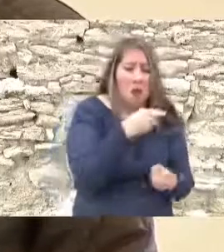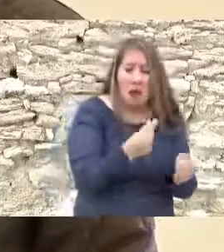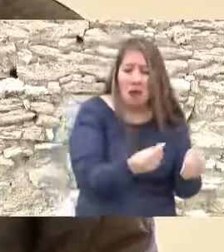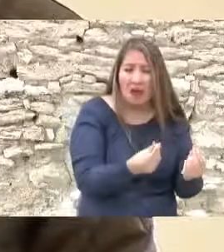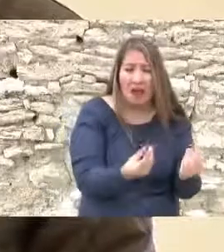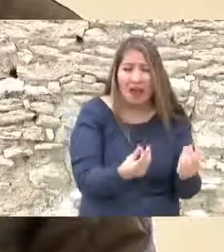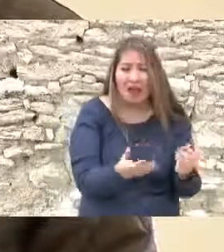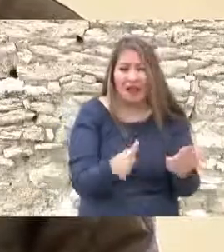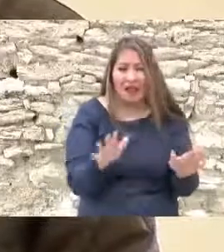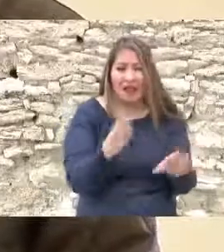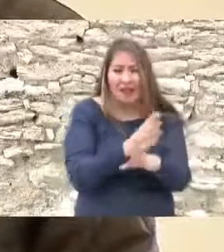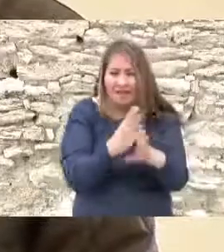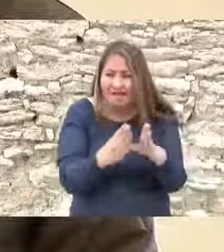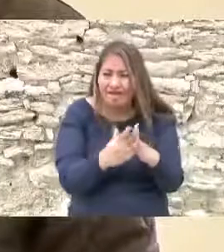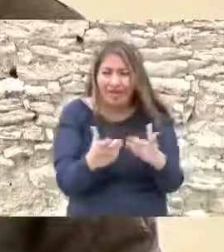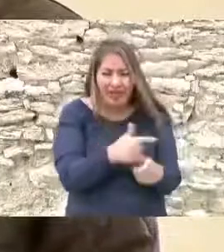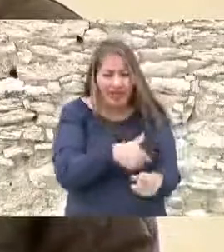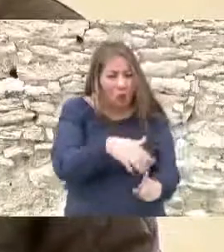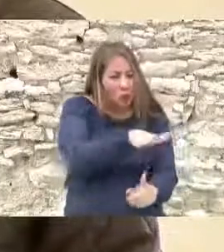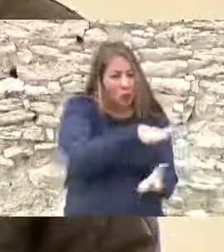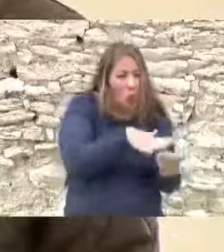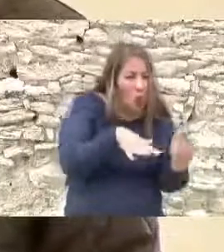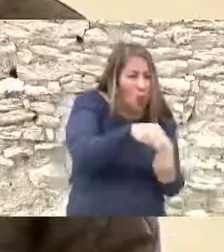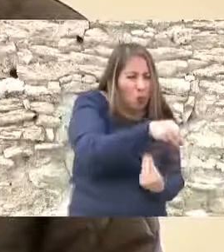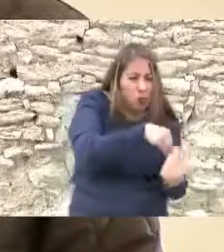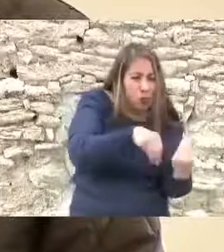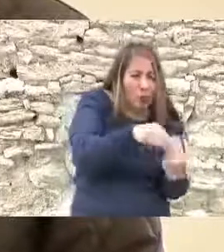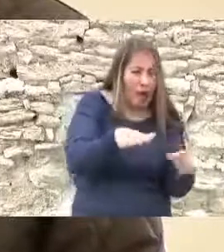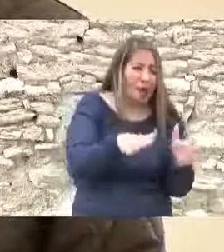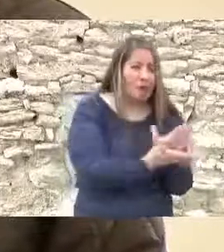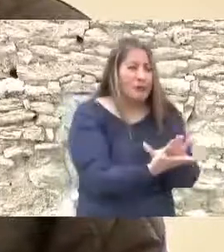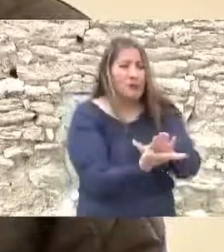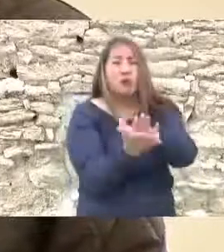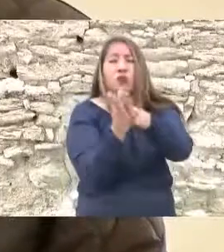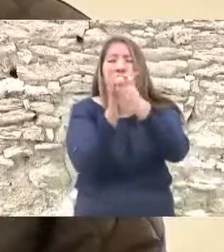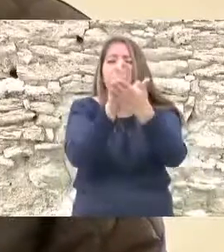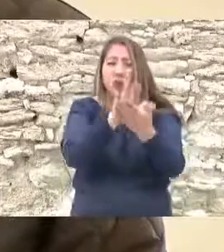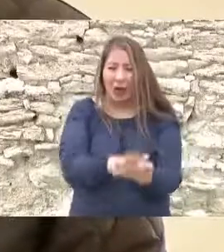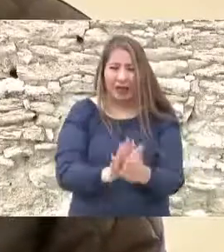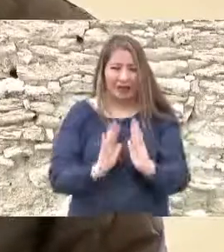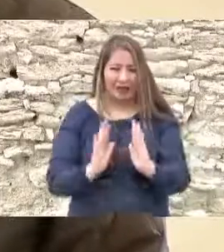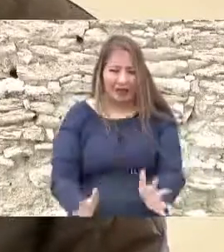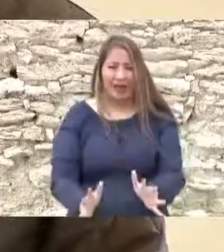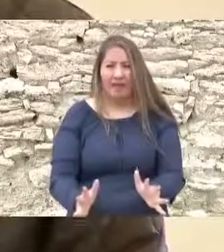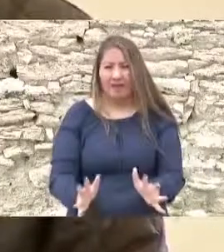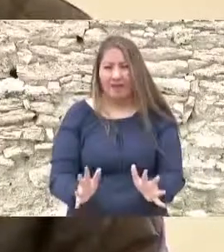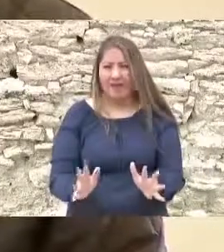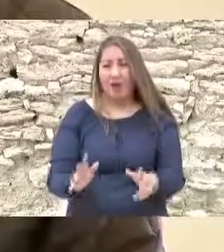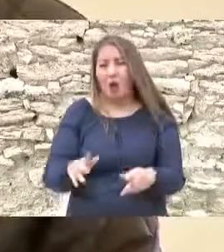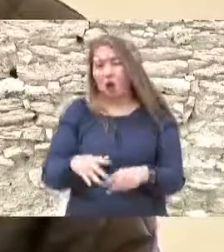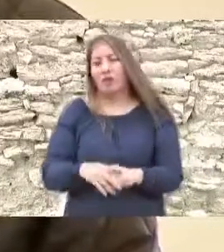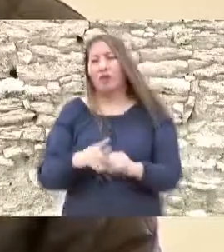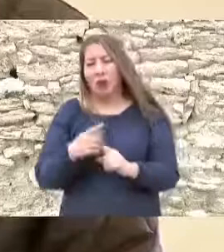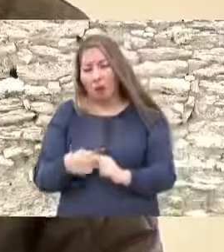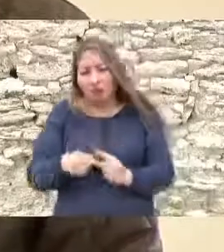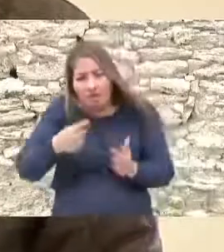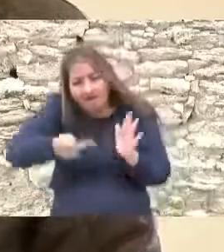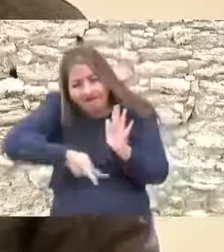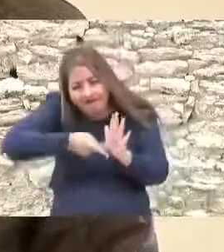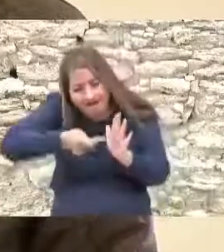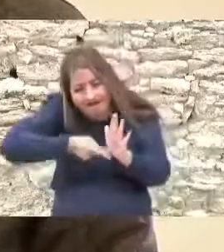las cosas cambien se transformen y vuelvo a decir